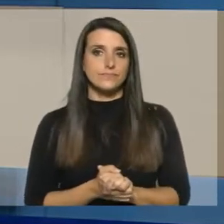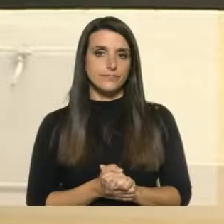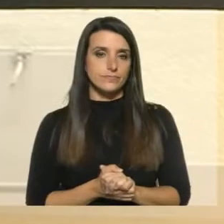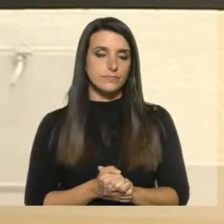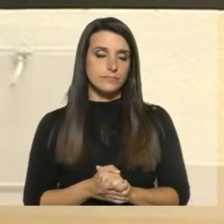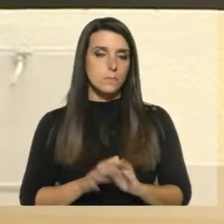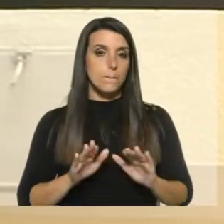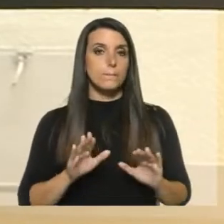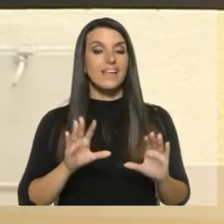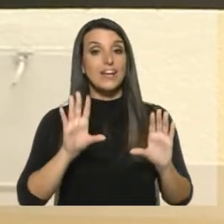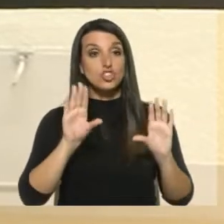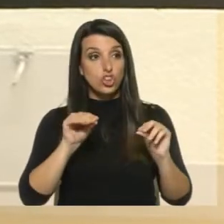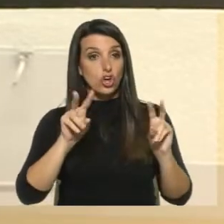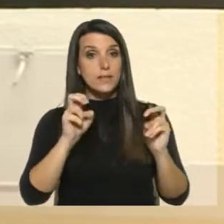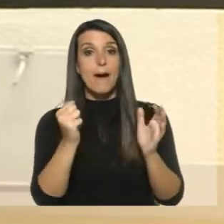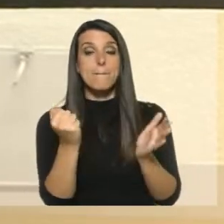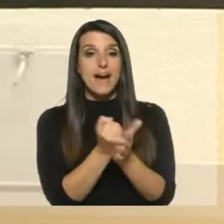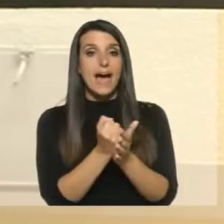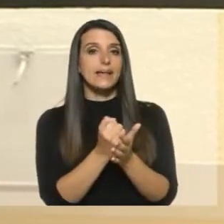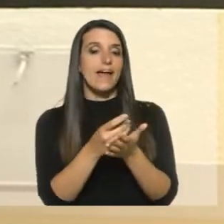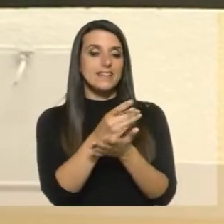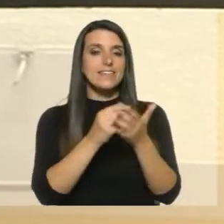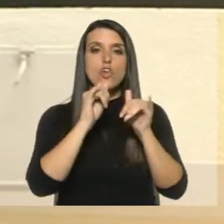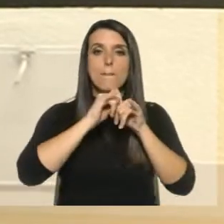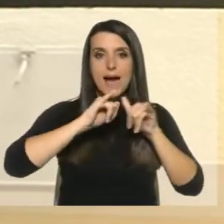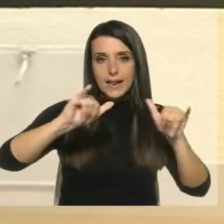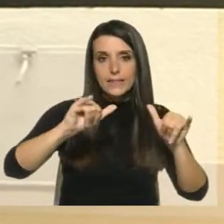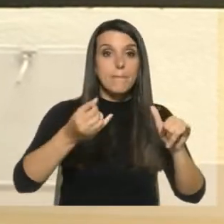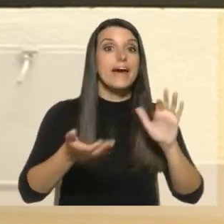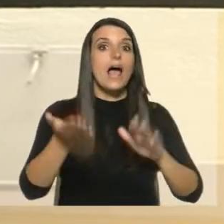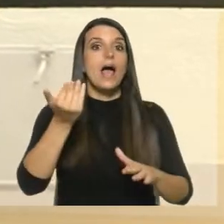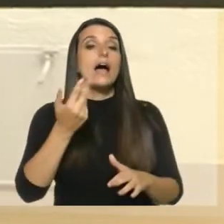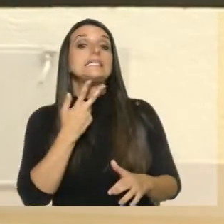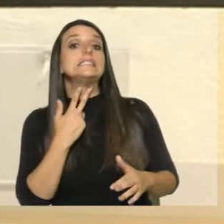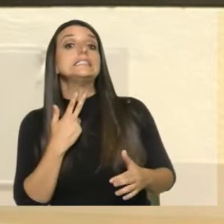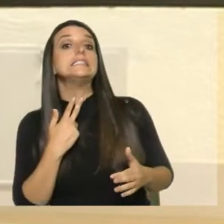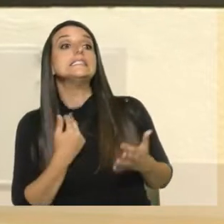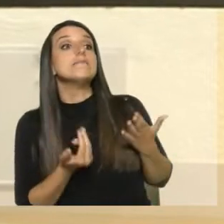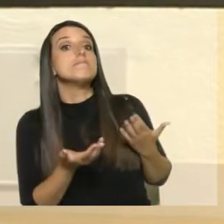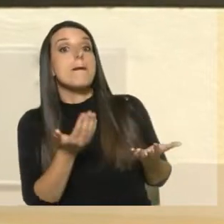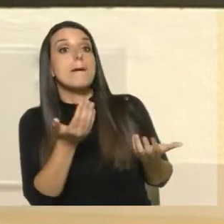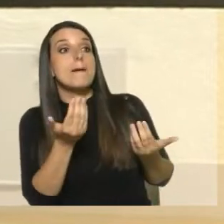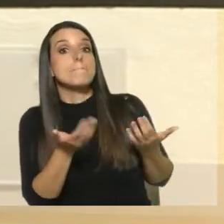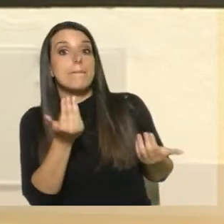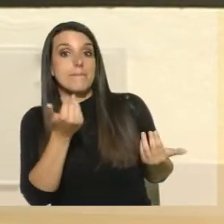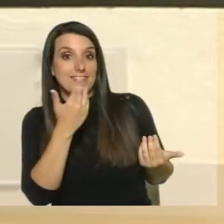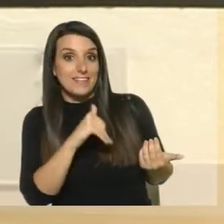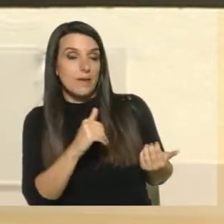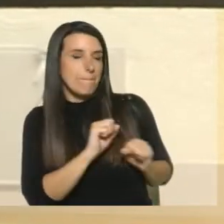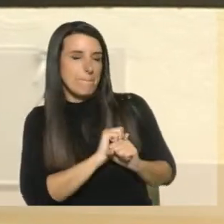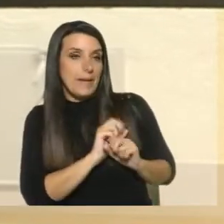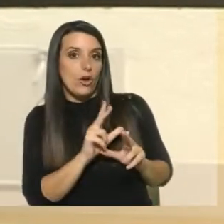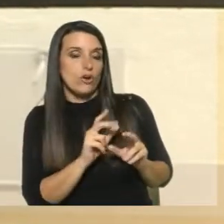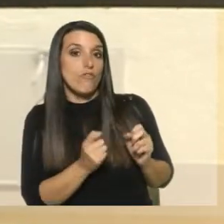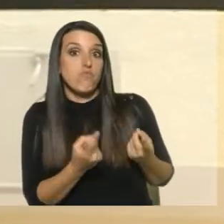Todo lo que es marca y diseño de marketing está hecho para aumentar el consumo. Entonces, eso vulnera ya una ley, o sea, un decreto que va a